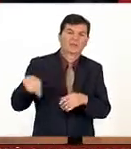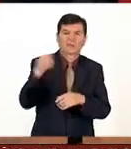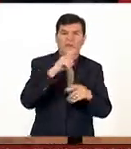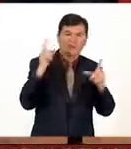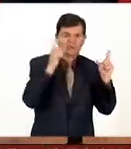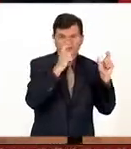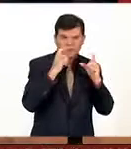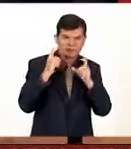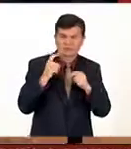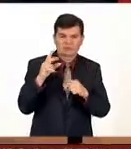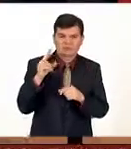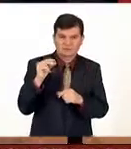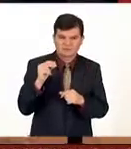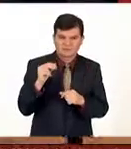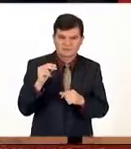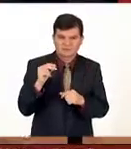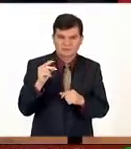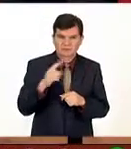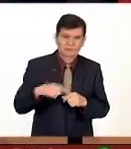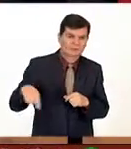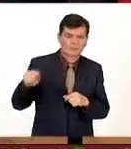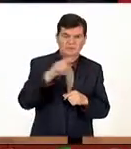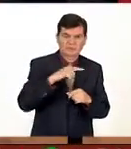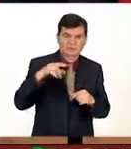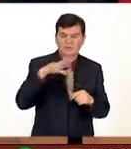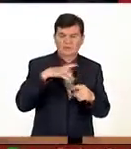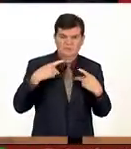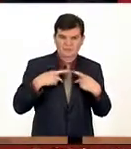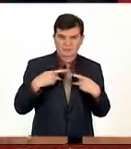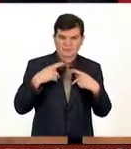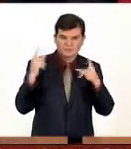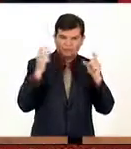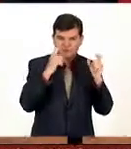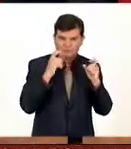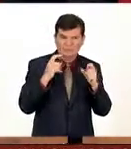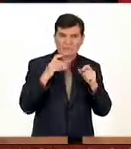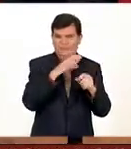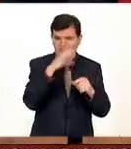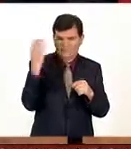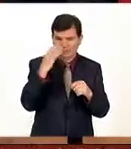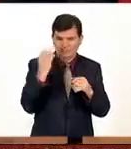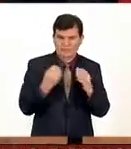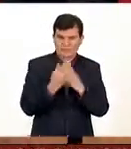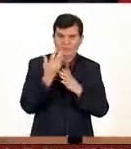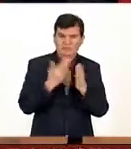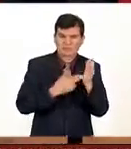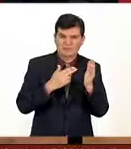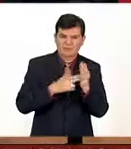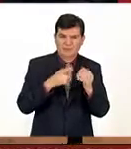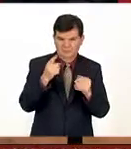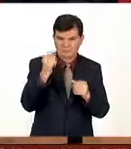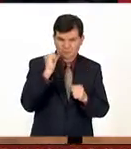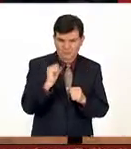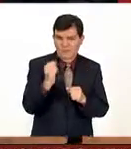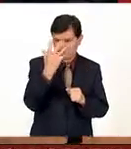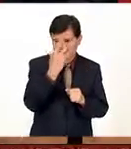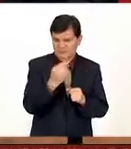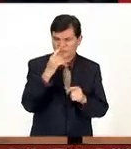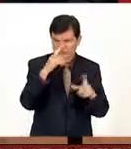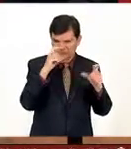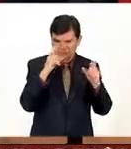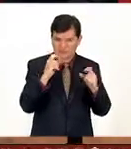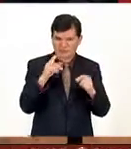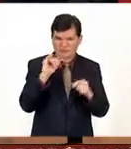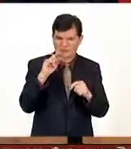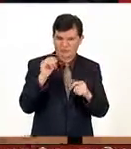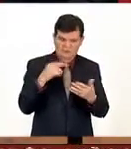toma fotografías no todo el mundo literalmente toma fotografías y con las nuevas herramientas buenas fotografías tú ves el